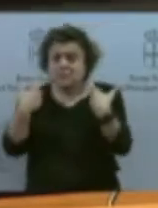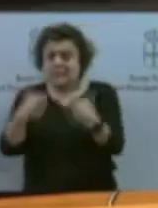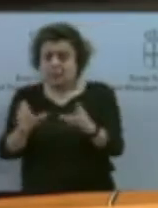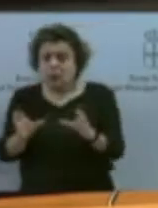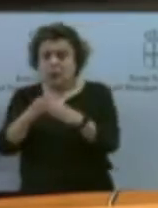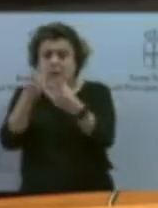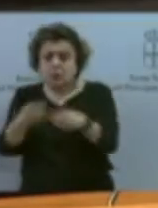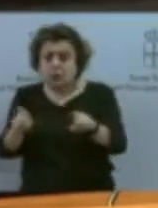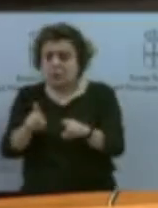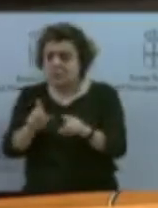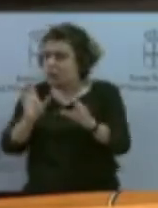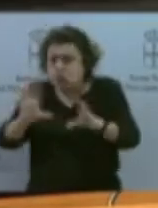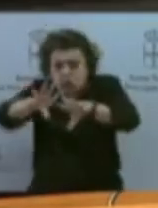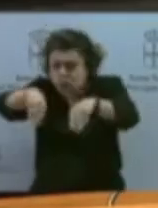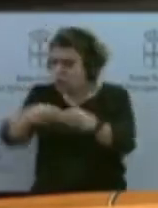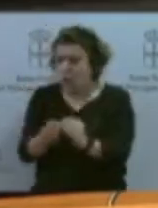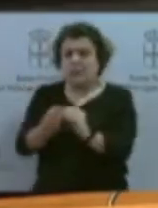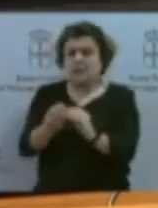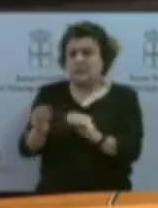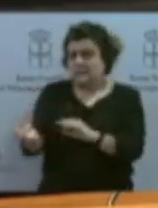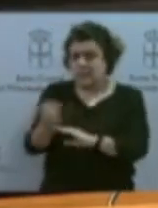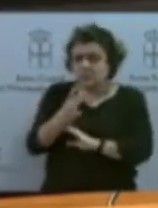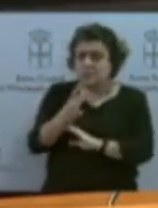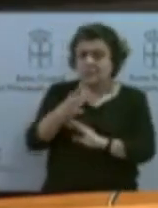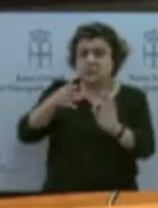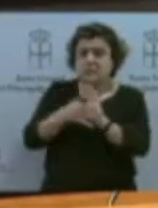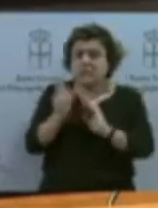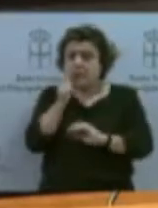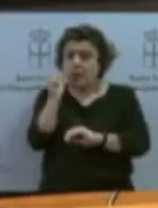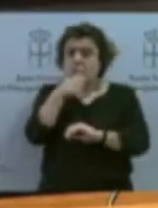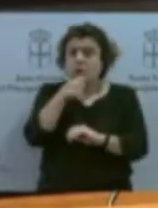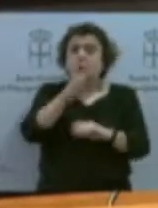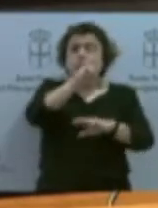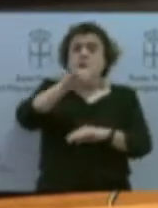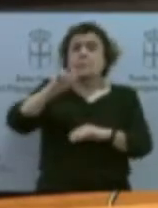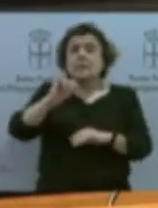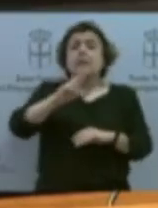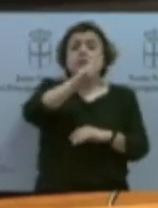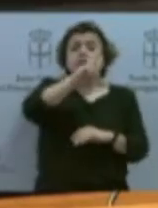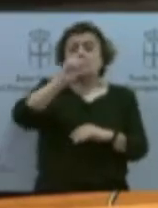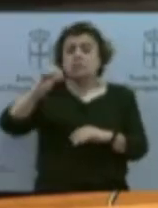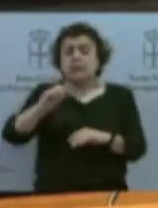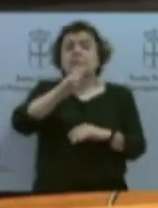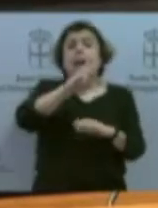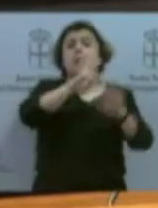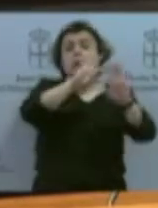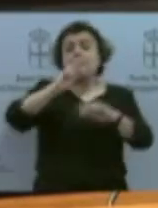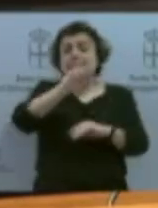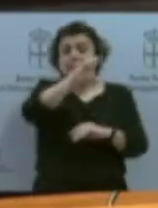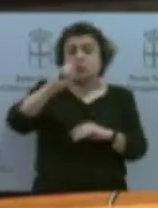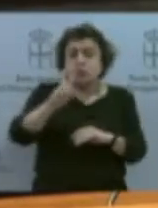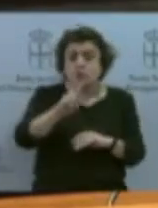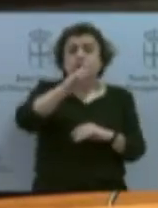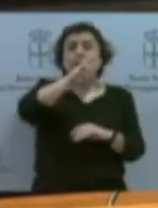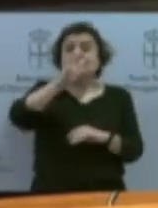Quiere decirse, los que tienen los códigos 8.230, 9.001, 9.002, 9.003, 9.004, incorporándose todos ellos. Además,